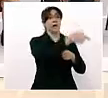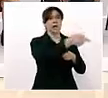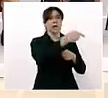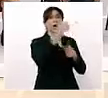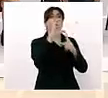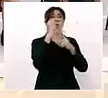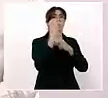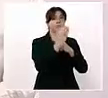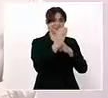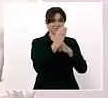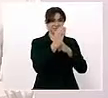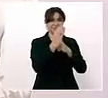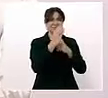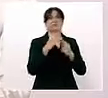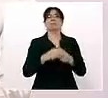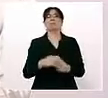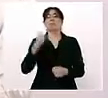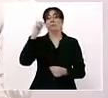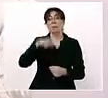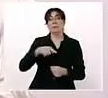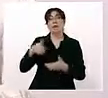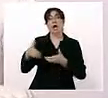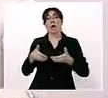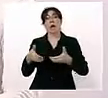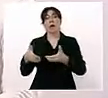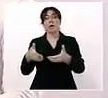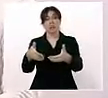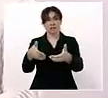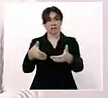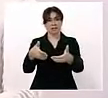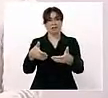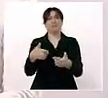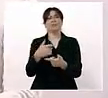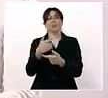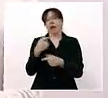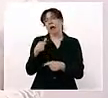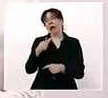carretera libre costera de Nayarit,